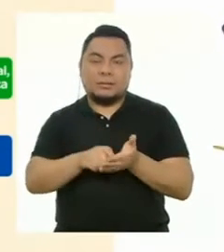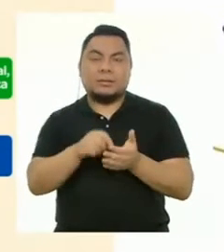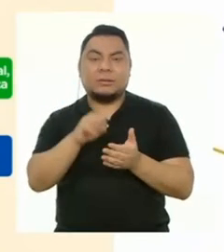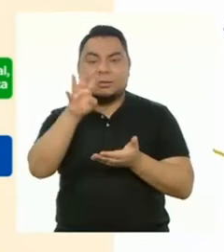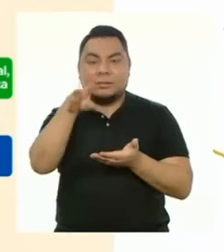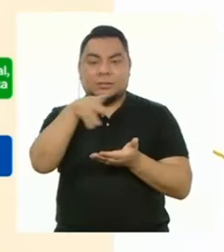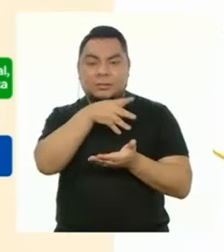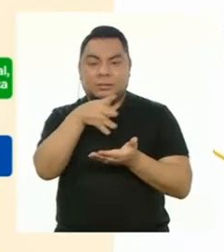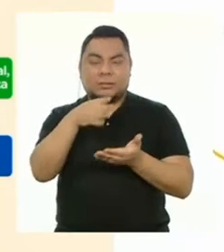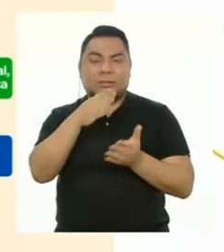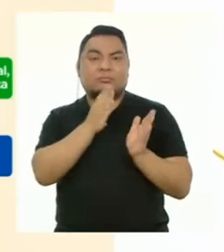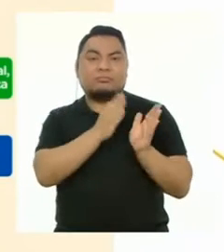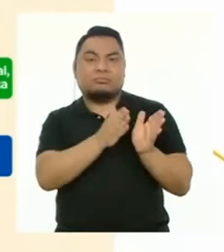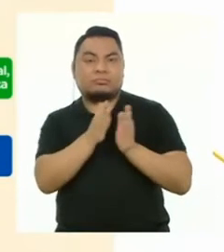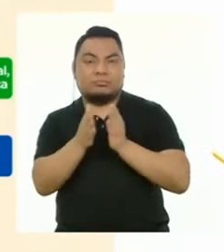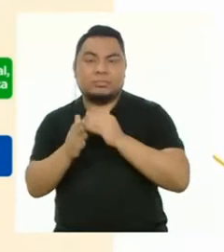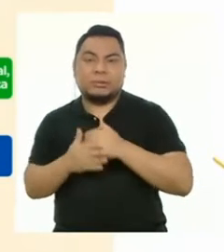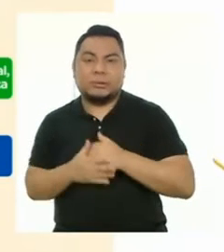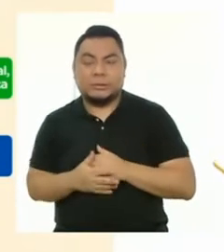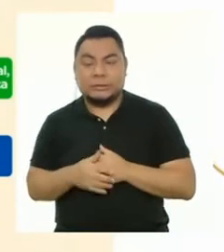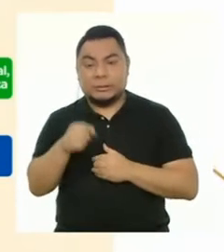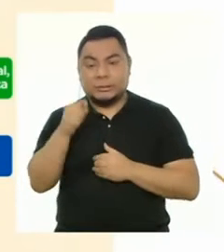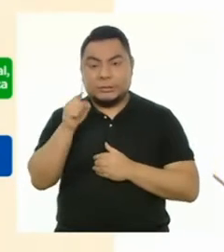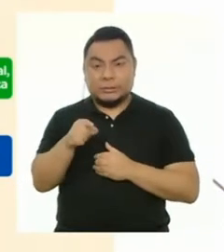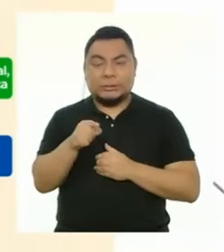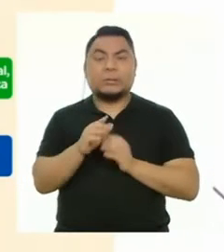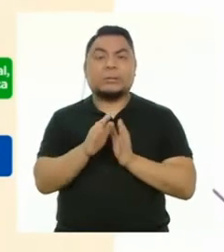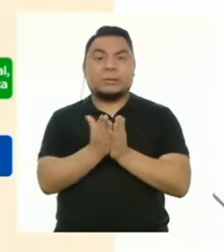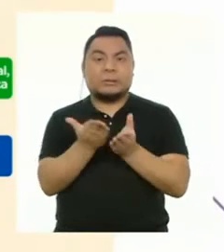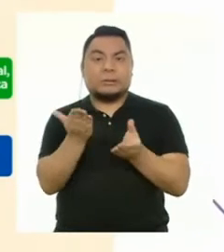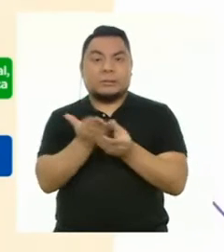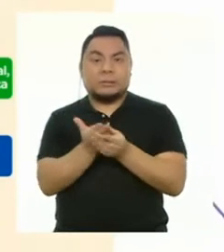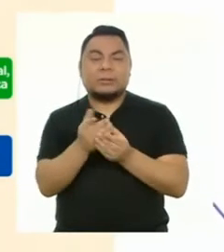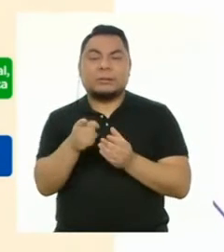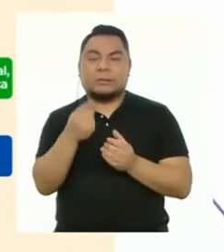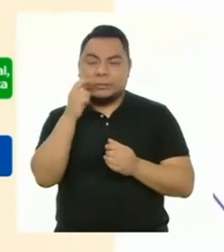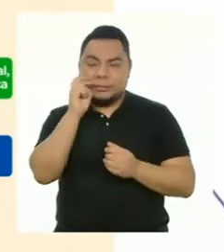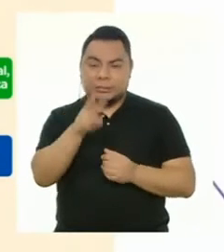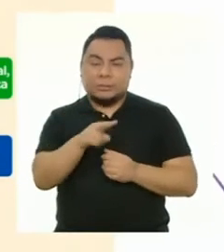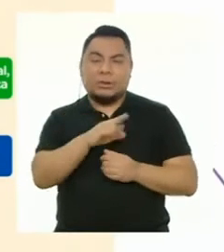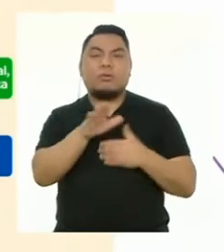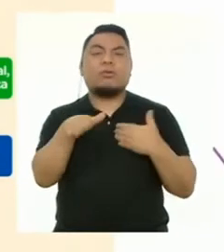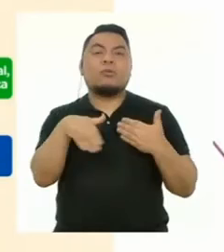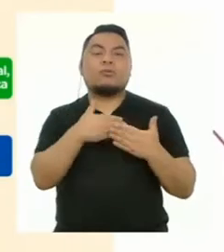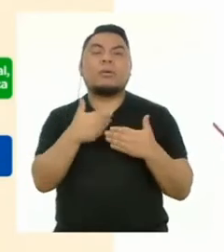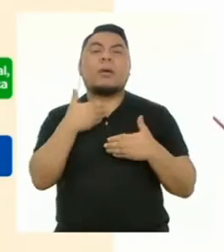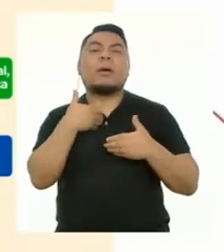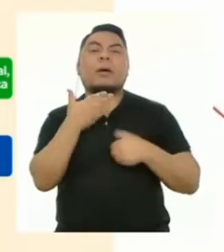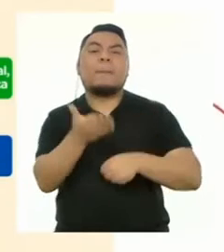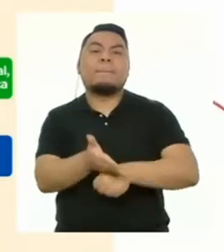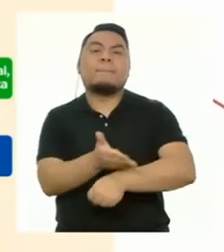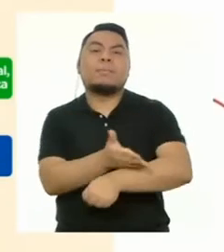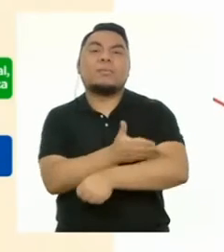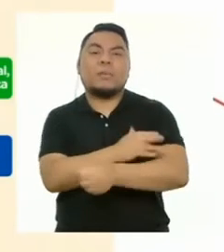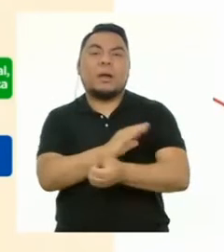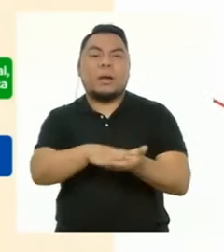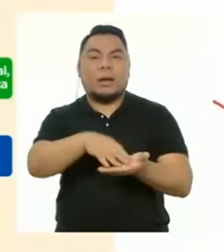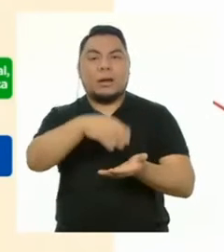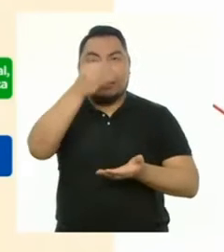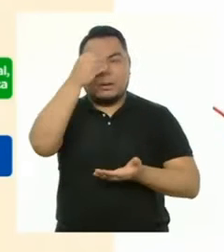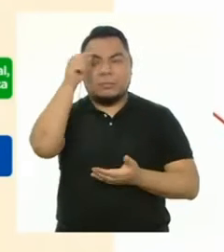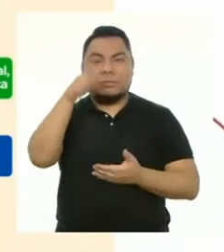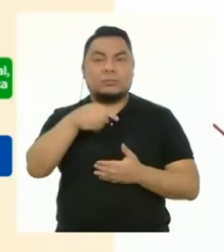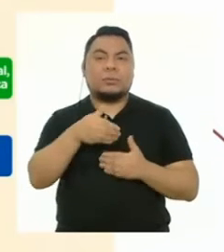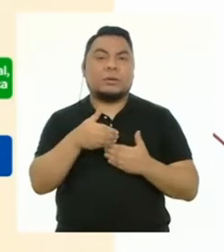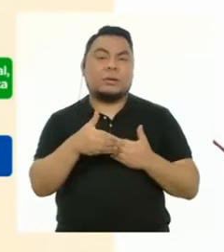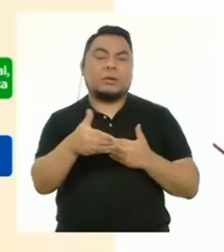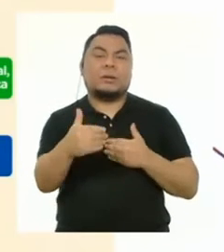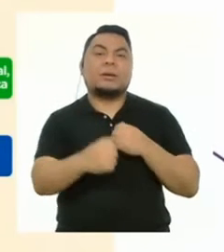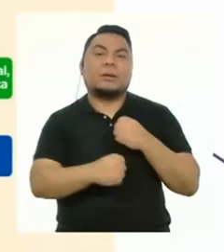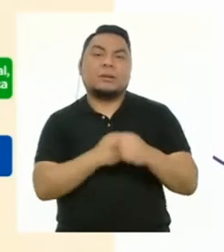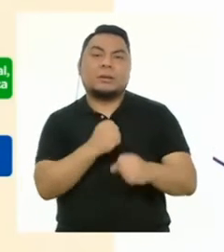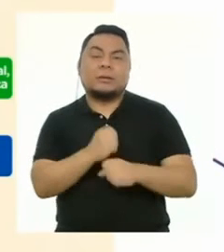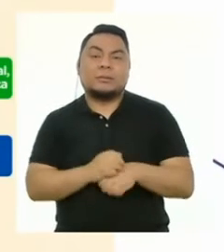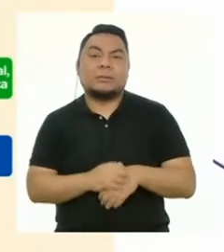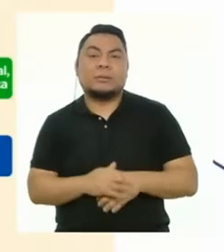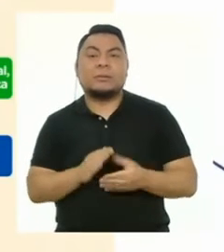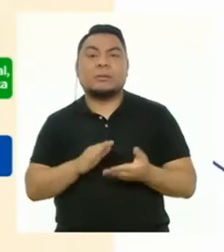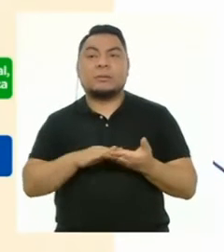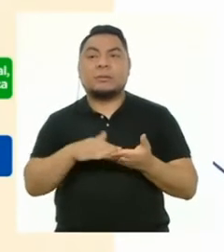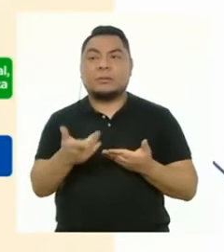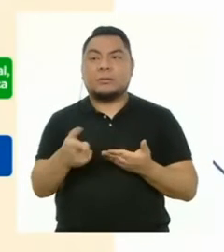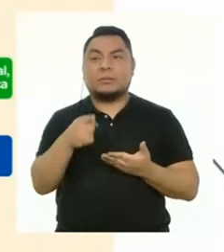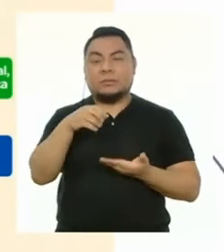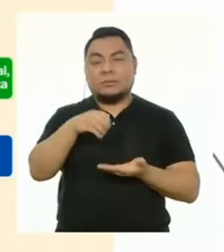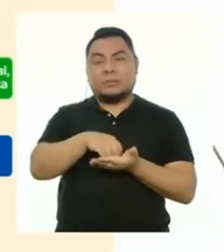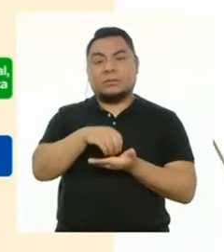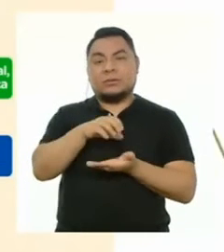orden cronológico. Esta sección es la que nos permitirá tener una visión de nuestros progresos y dificultades a lo largo del año. Luego